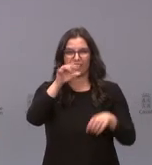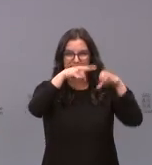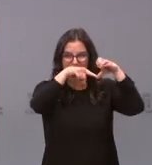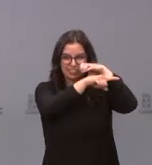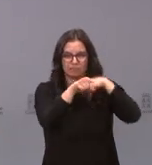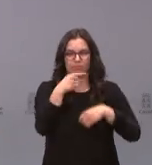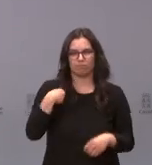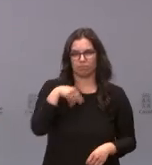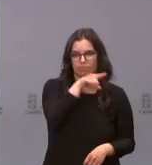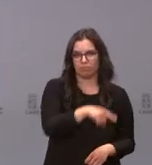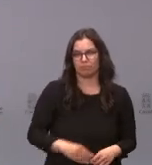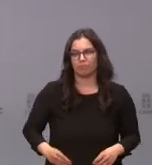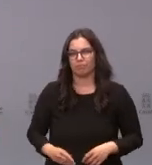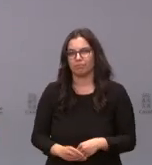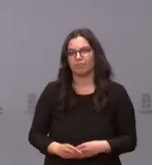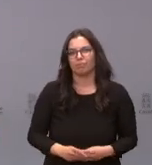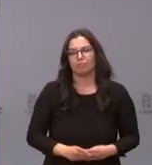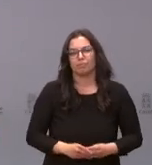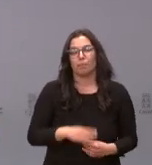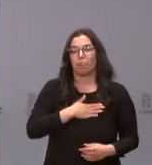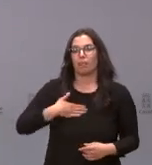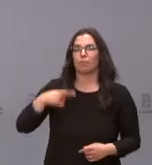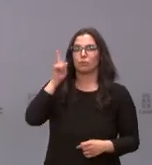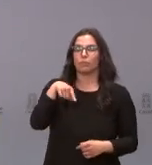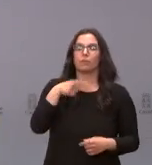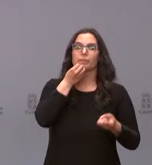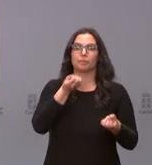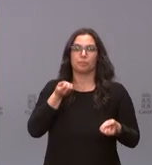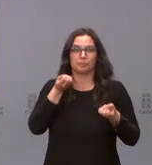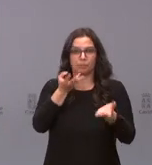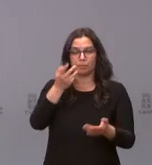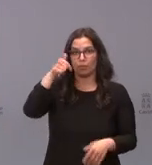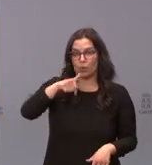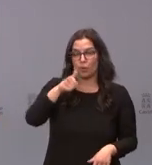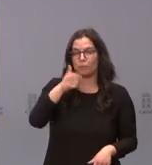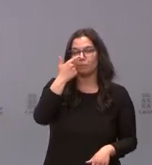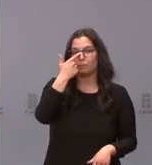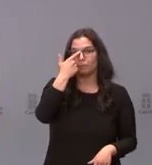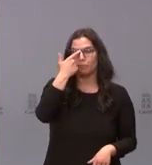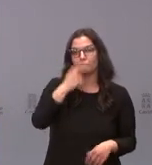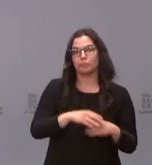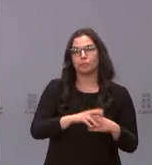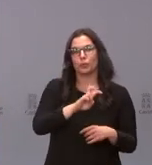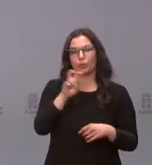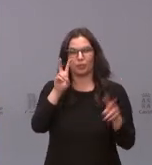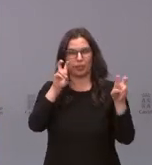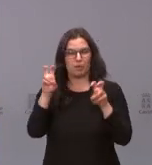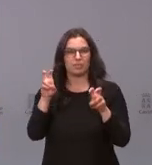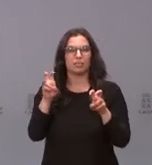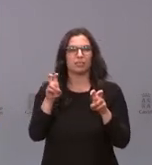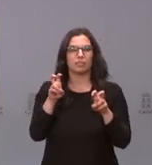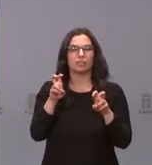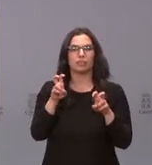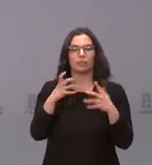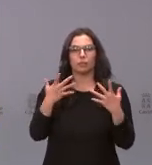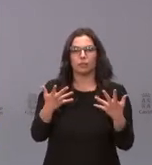Queríamos comunicarles también hoy otro par de asuntos, que son el